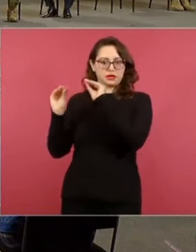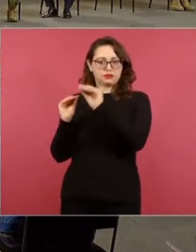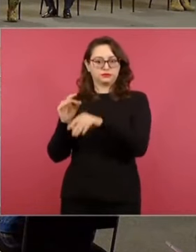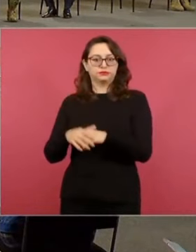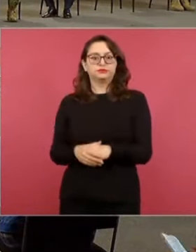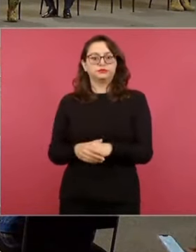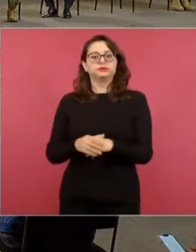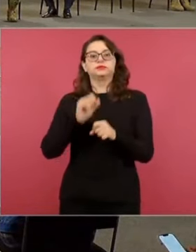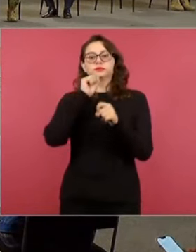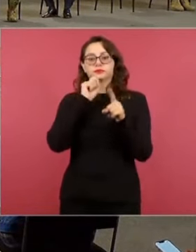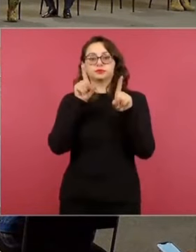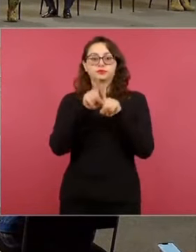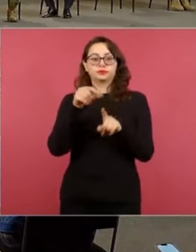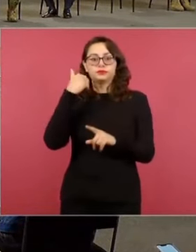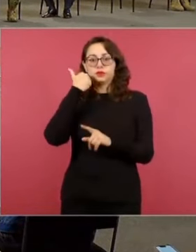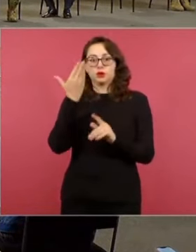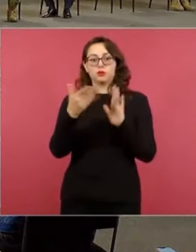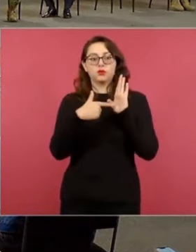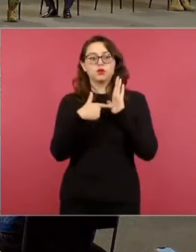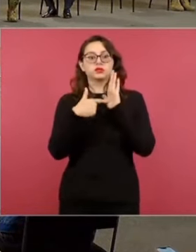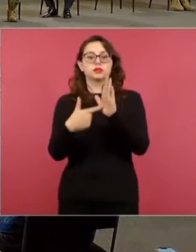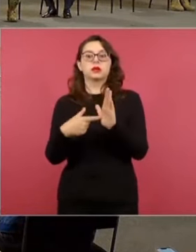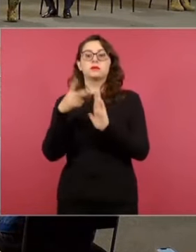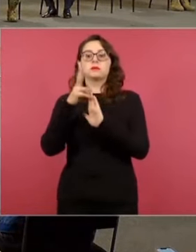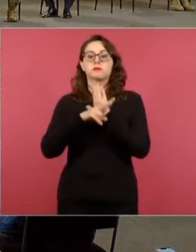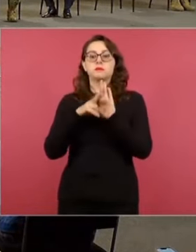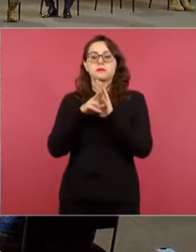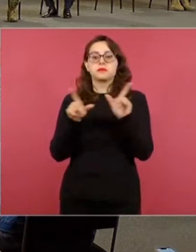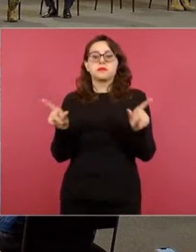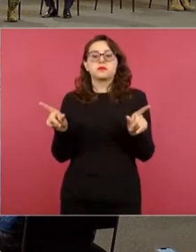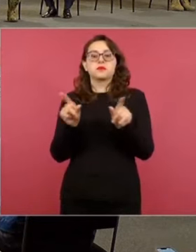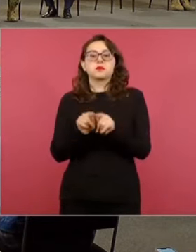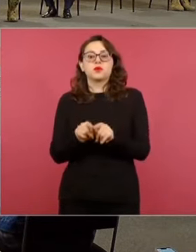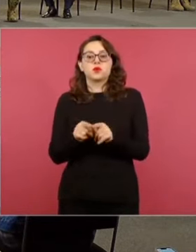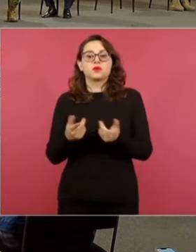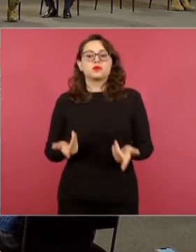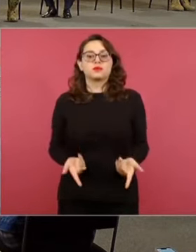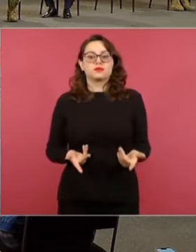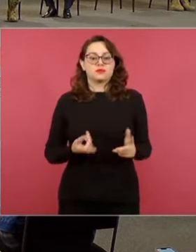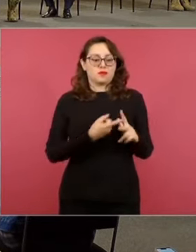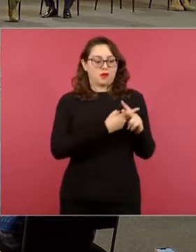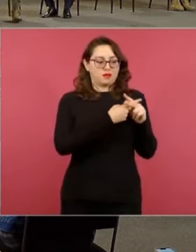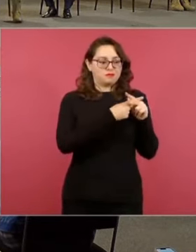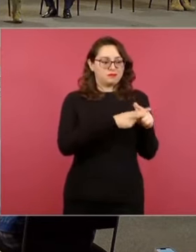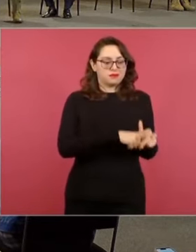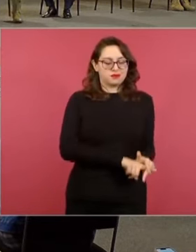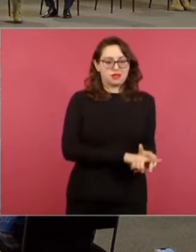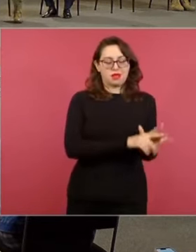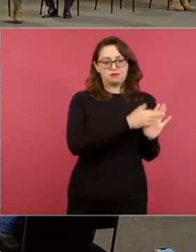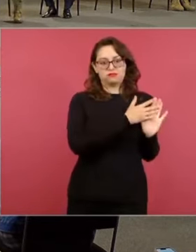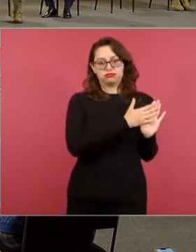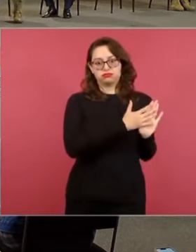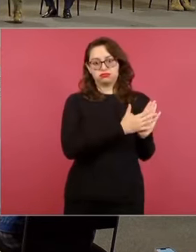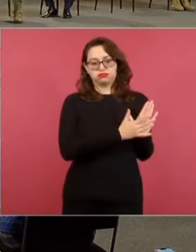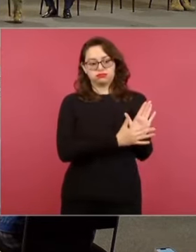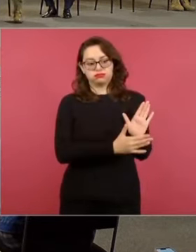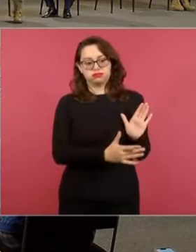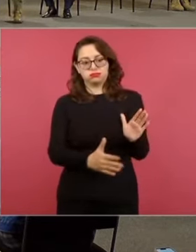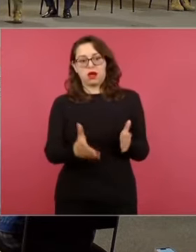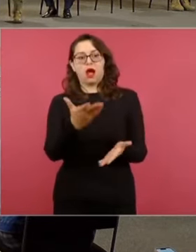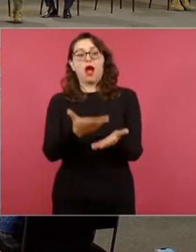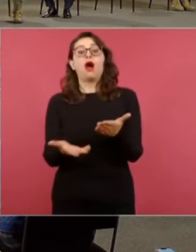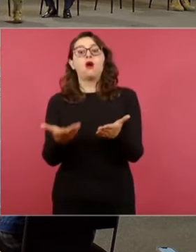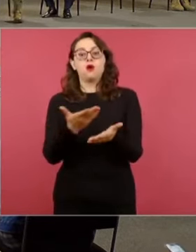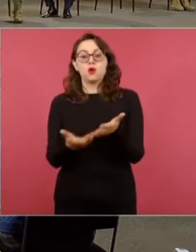video muy pequeño para que vean en dónde empezar. Y y dónde estamos hoy. Como saben,